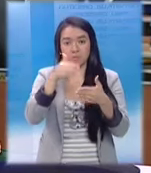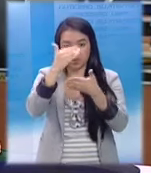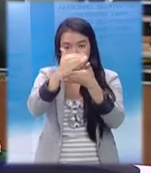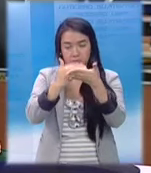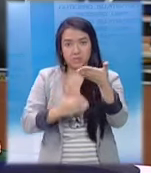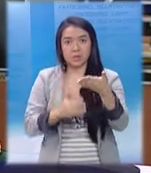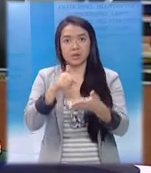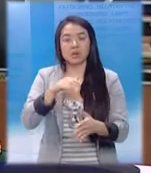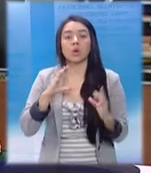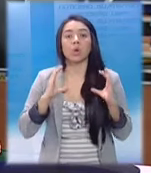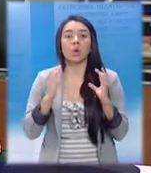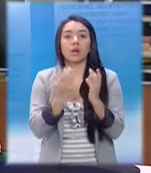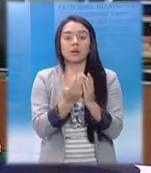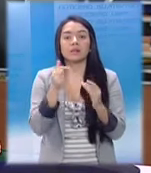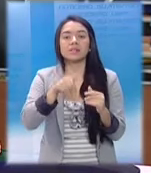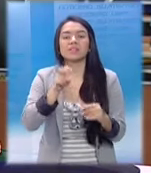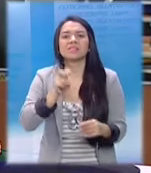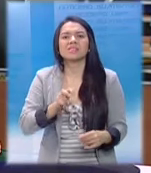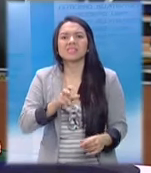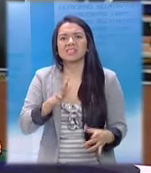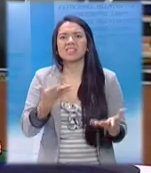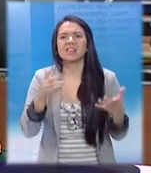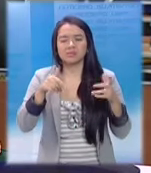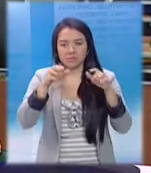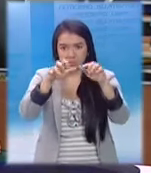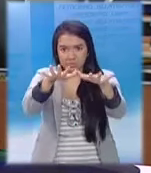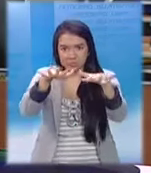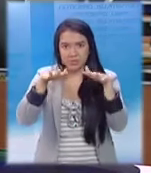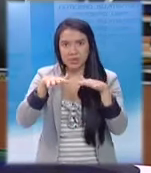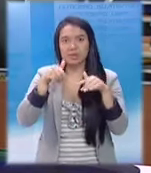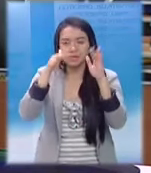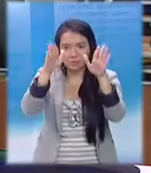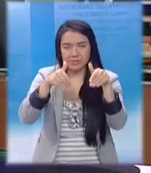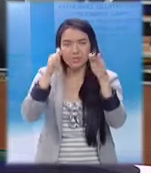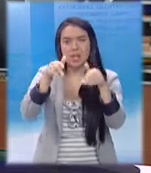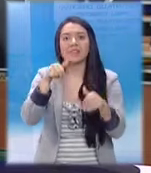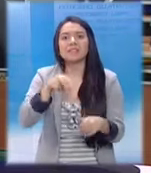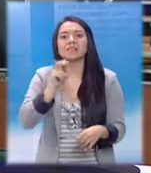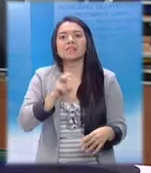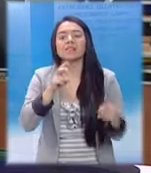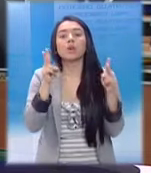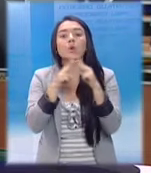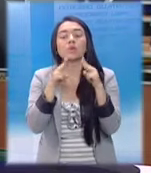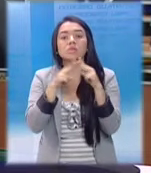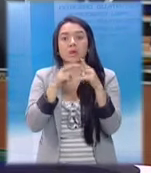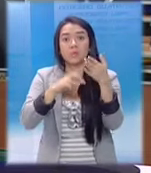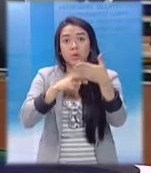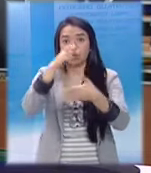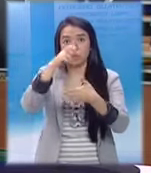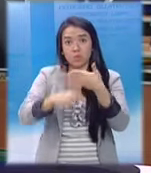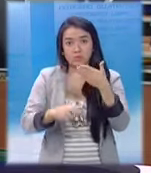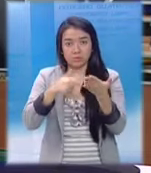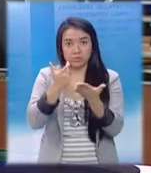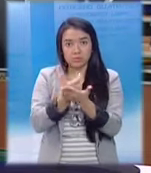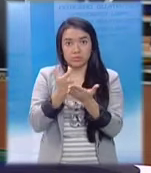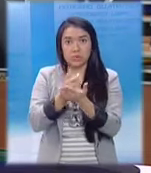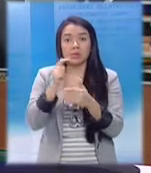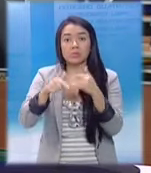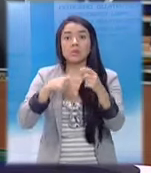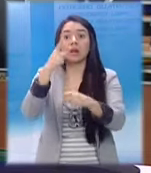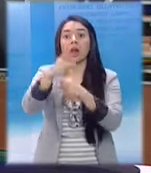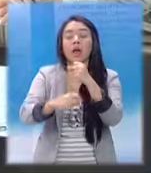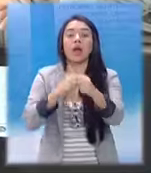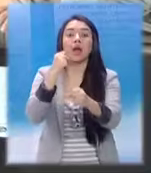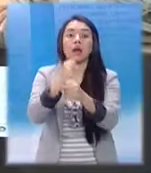Congreso que implemente un mecanismo para convocar a la sociedad civil y así poder conocer el presupuesto general de la nación para el próximo periodo